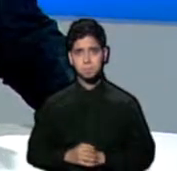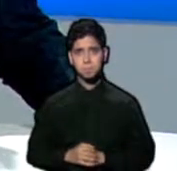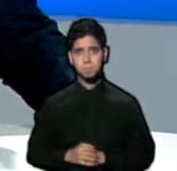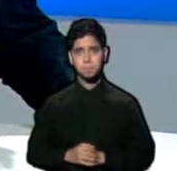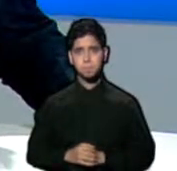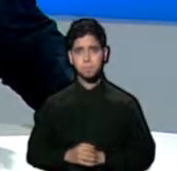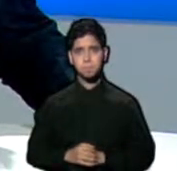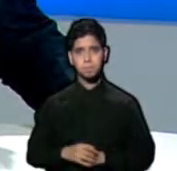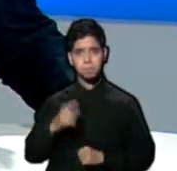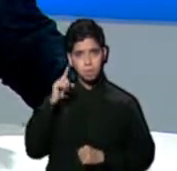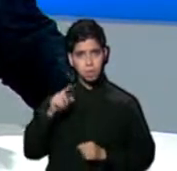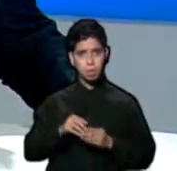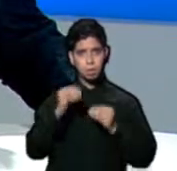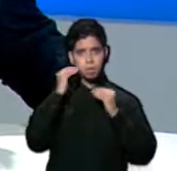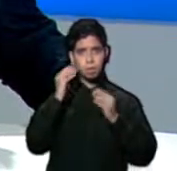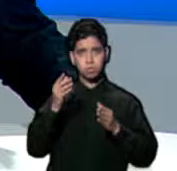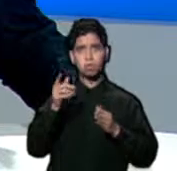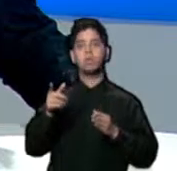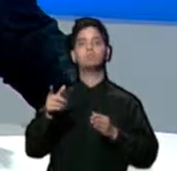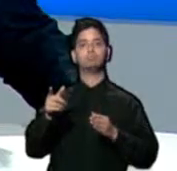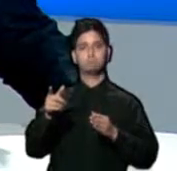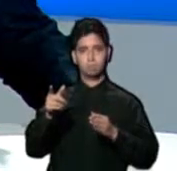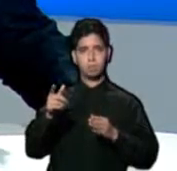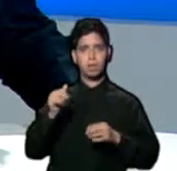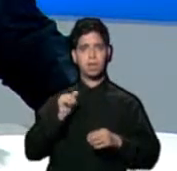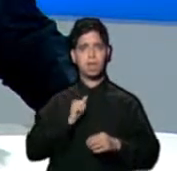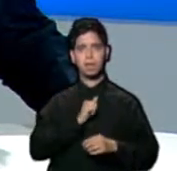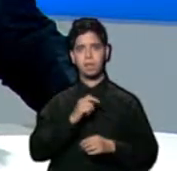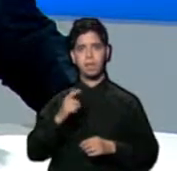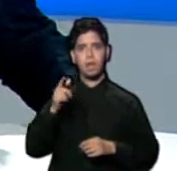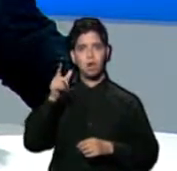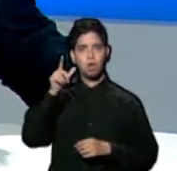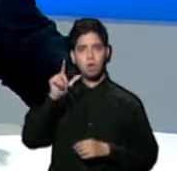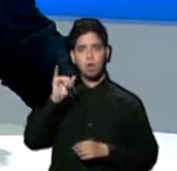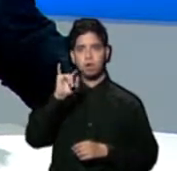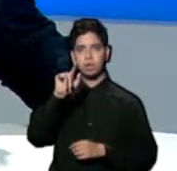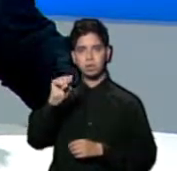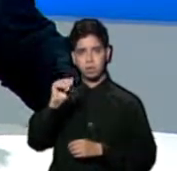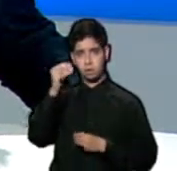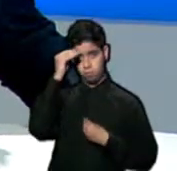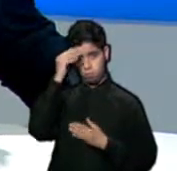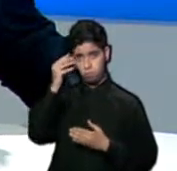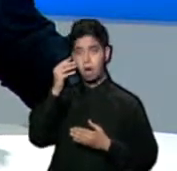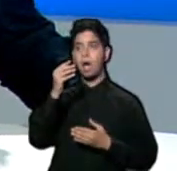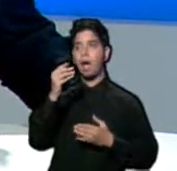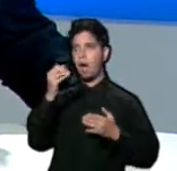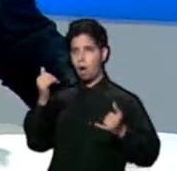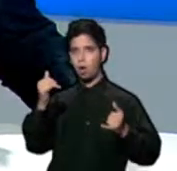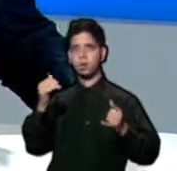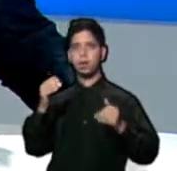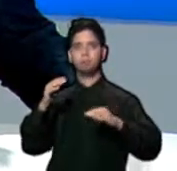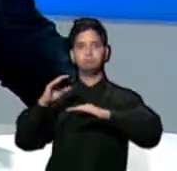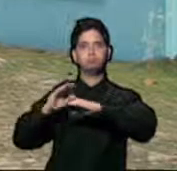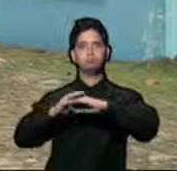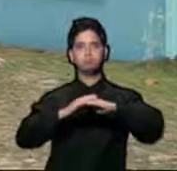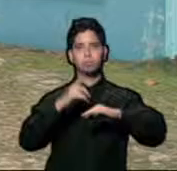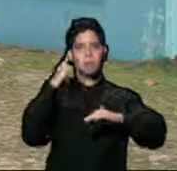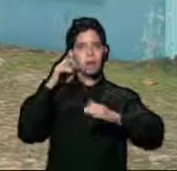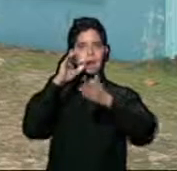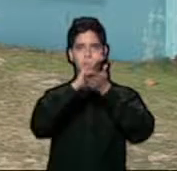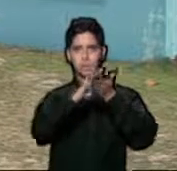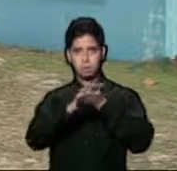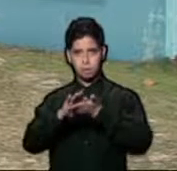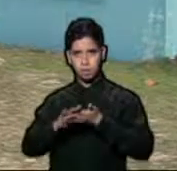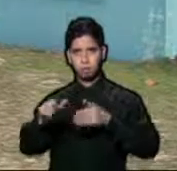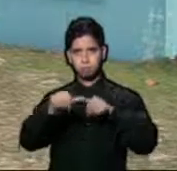Pasando a otras notas, el alcalde de Eloisa, Eddie Manso, anunció hoy el inicio de la campaña de limpieza en la comunidad de Parcelas Suárez. Esto